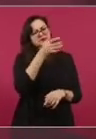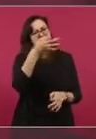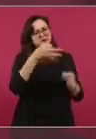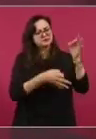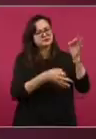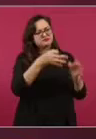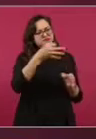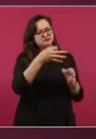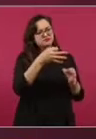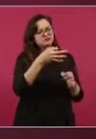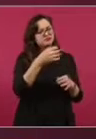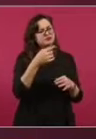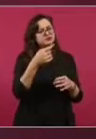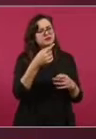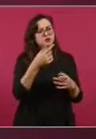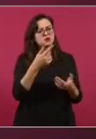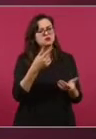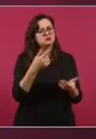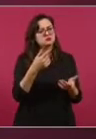en Florida?